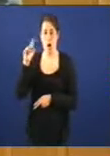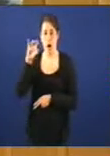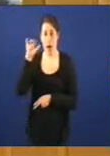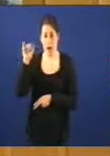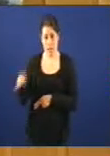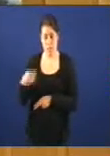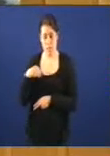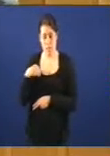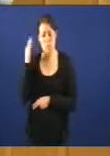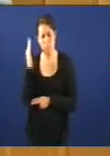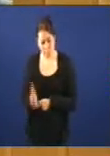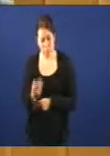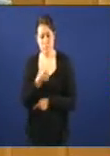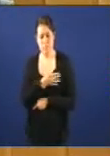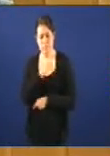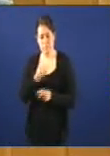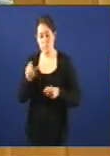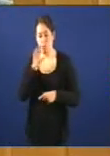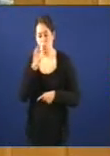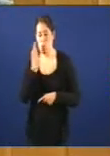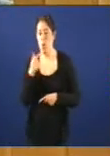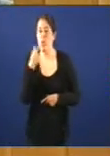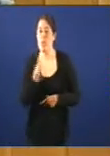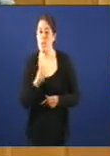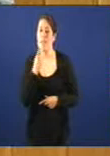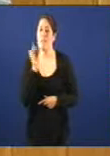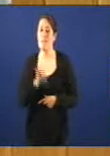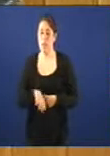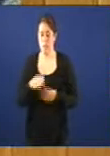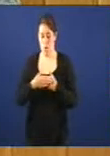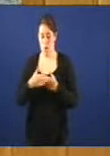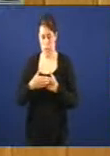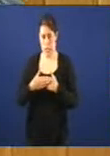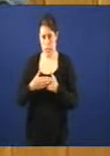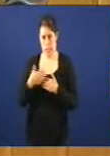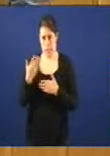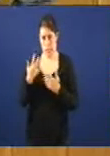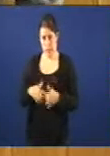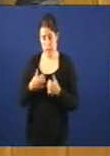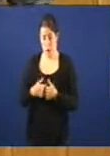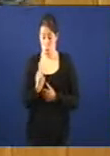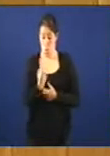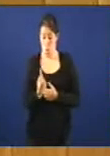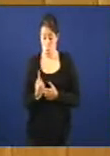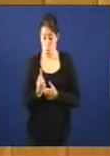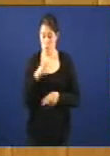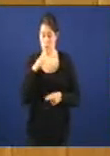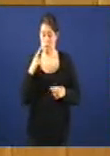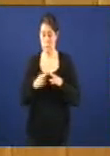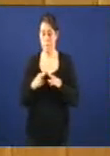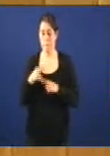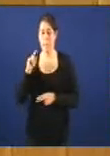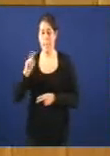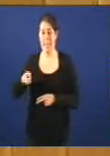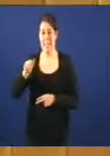sindicalistas dicindo que non se identificaron ás portas da fábrica. Un deles, un sindicalista das Comisións Obreras chamado Sean